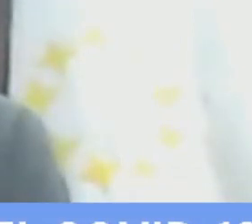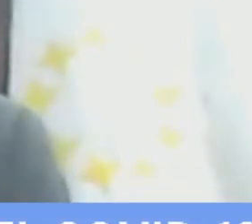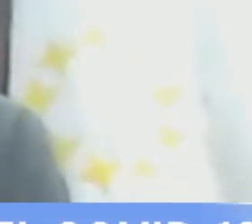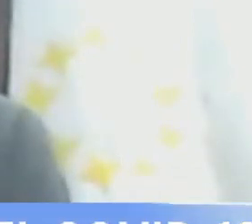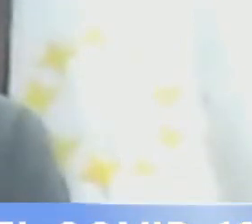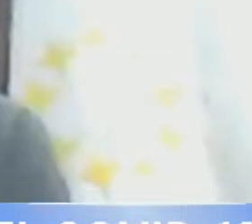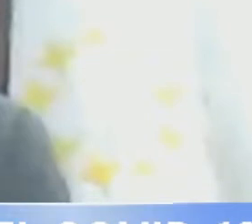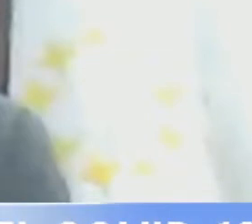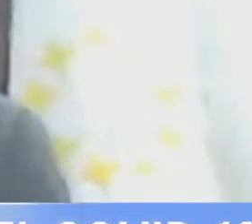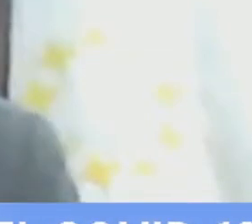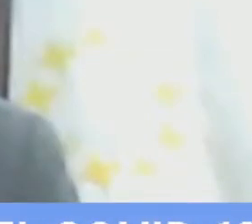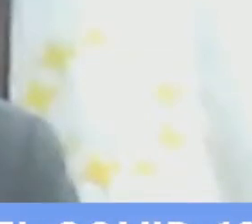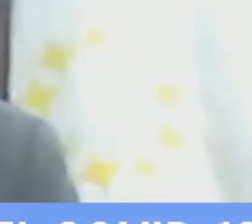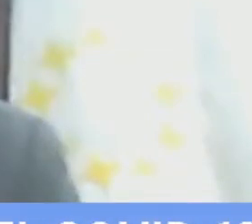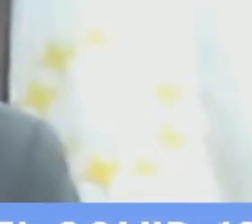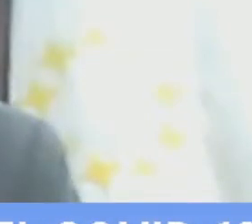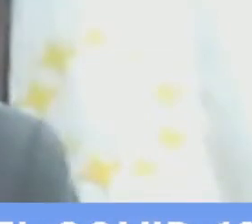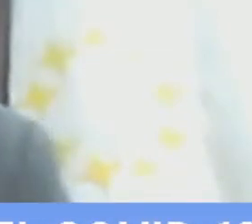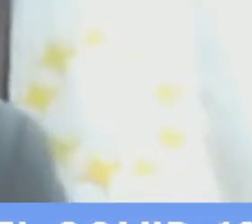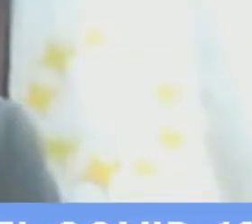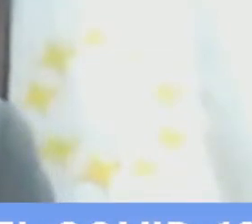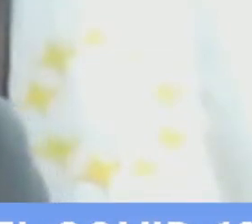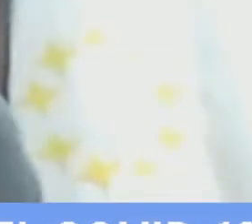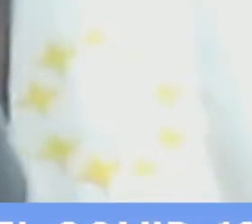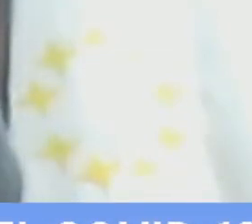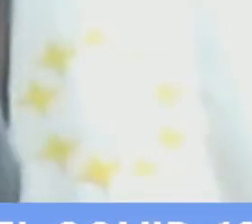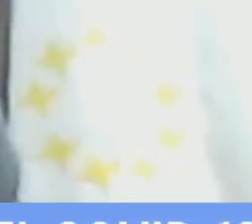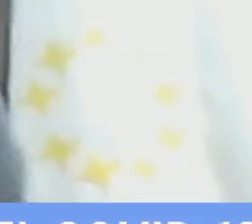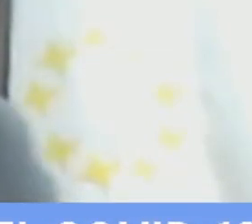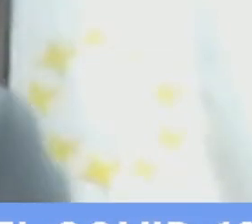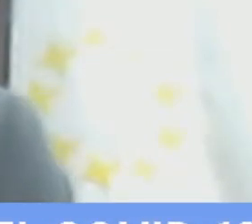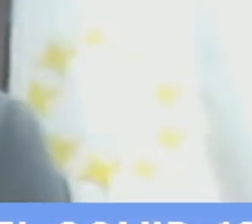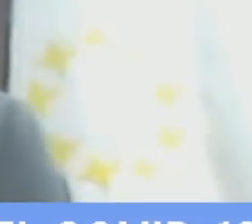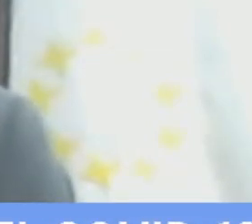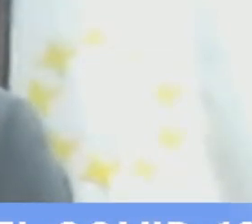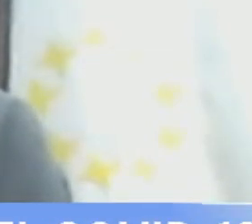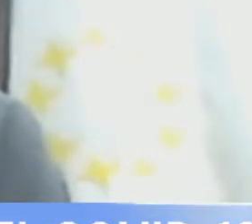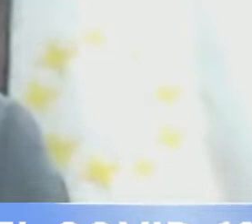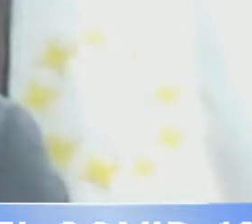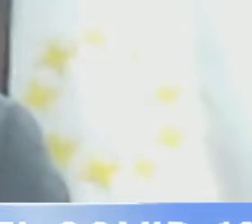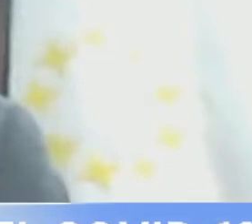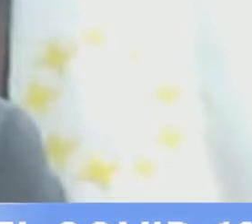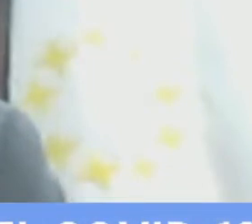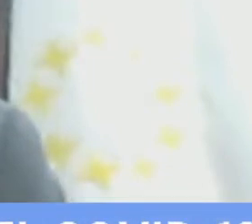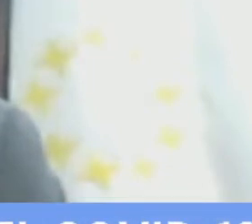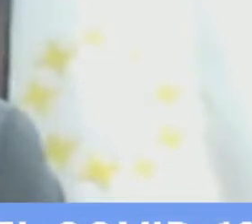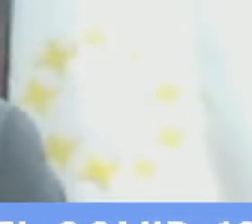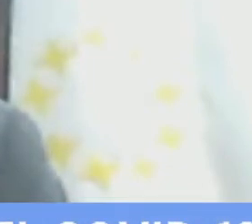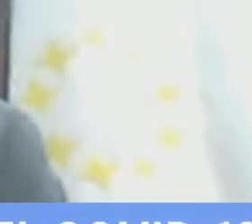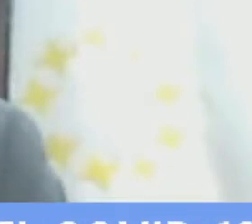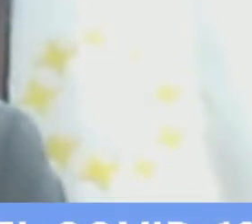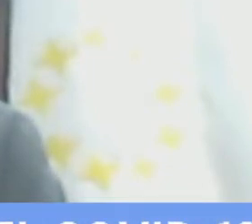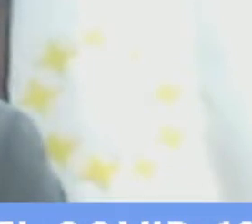emergencia inédita no solamente de la Argentina sino también del mundo a mí me parece importante poner en valor